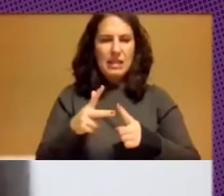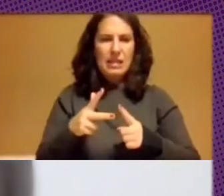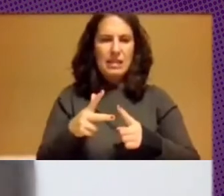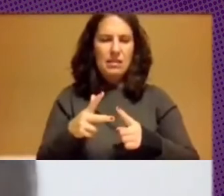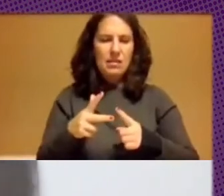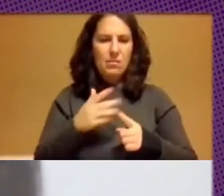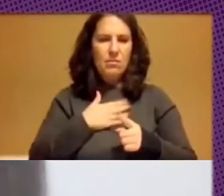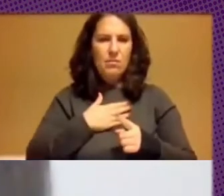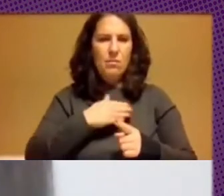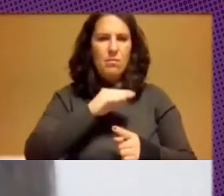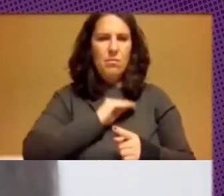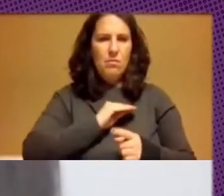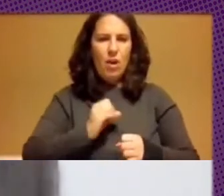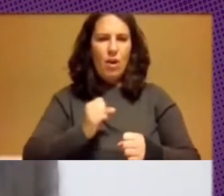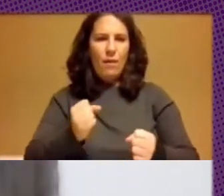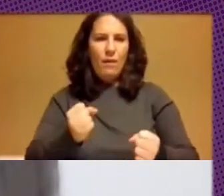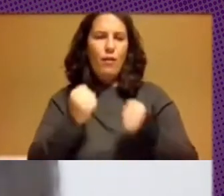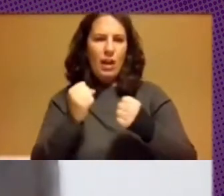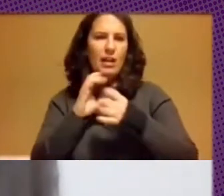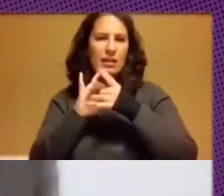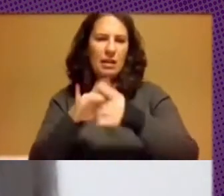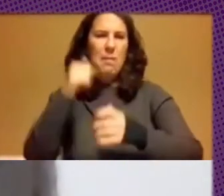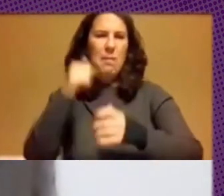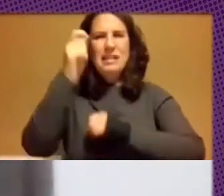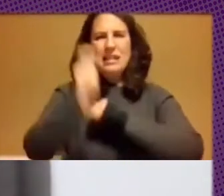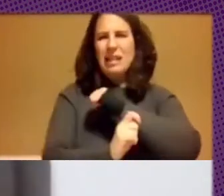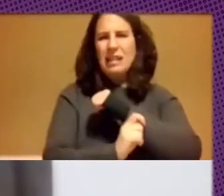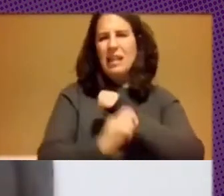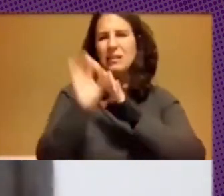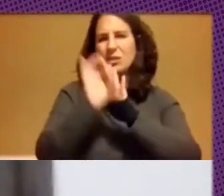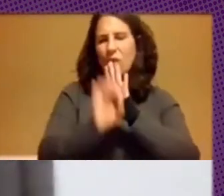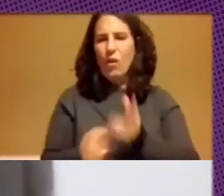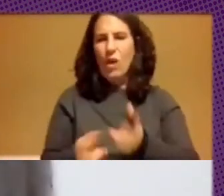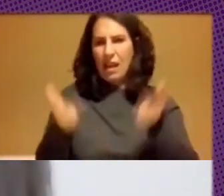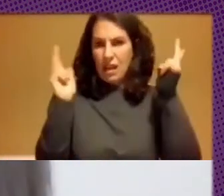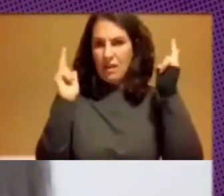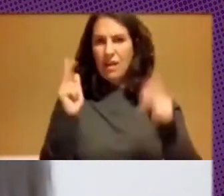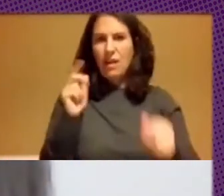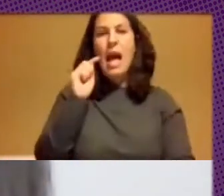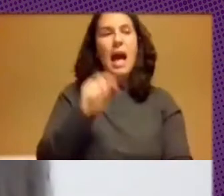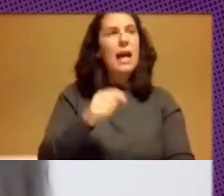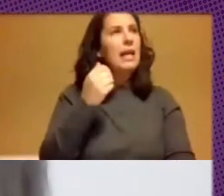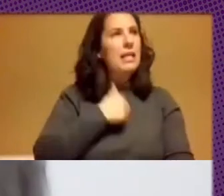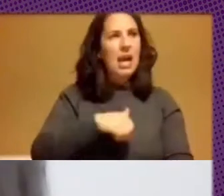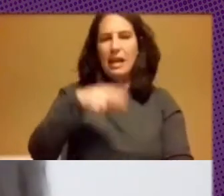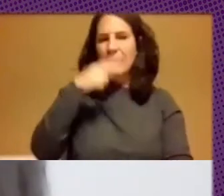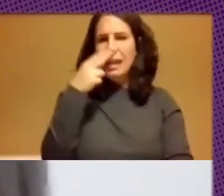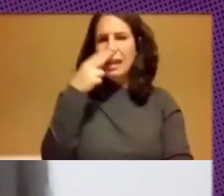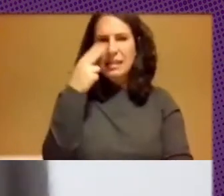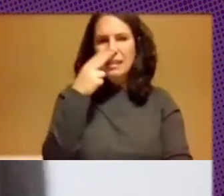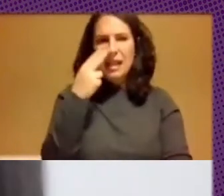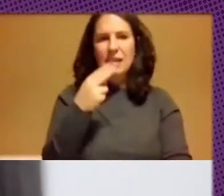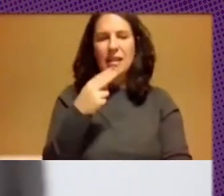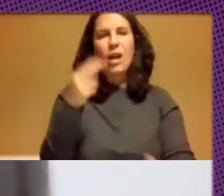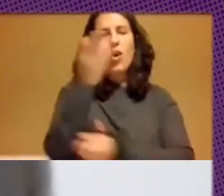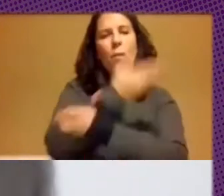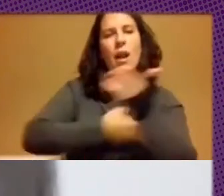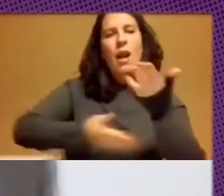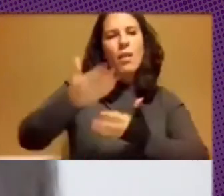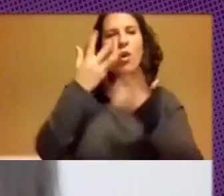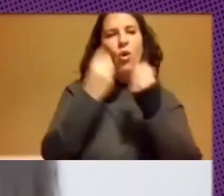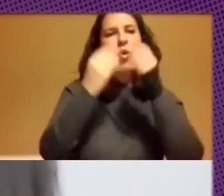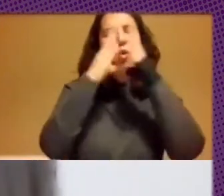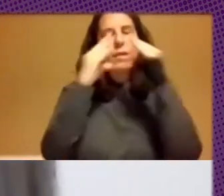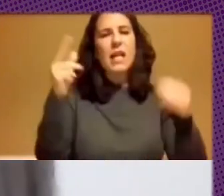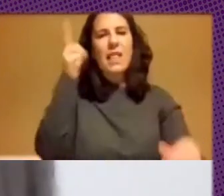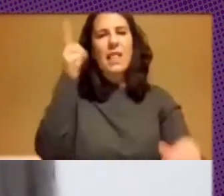basadas en estrategias de software libre. Ahí fue interesante también la cooperación que tuvimos con la Universidad